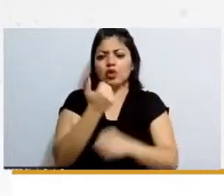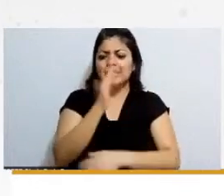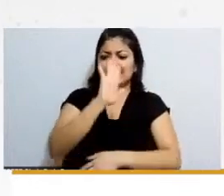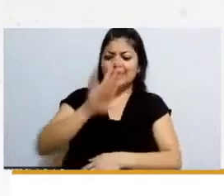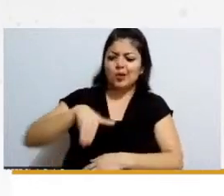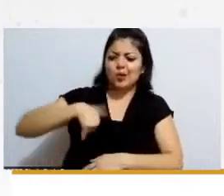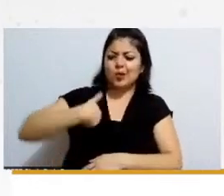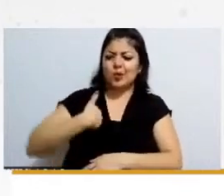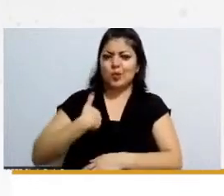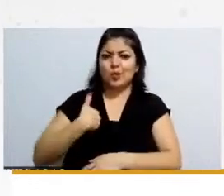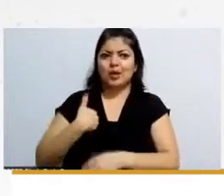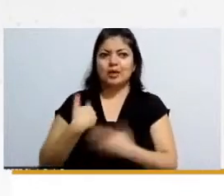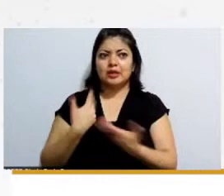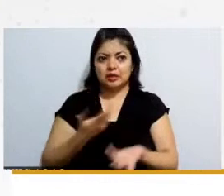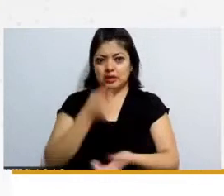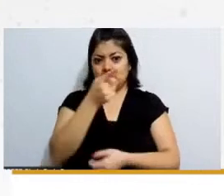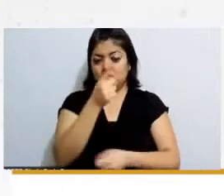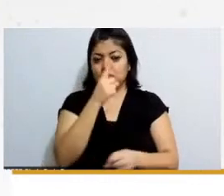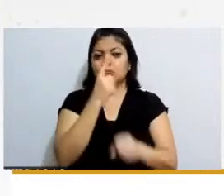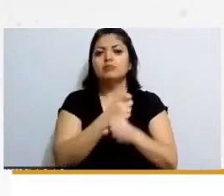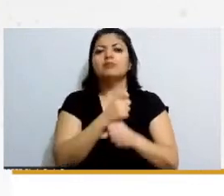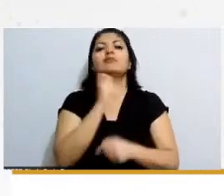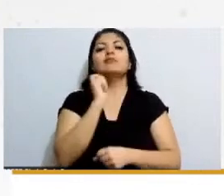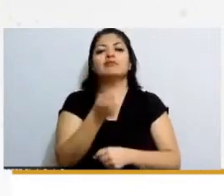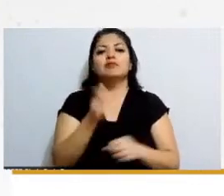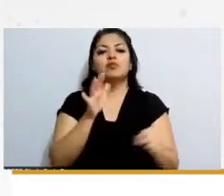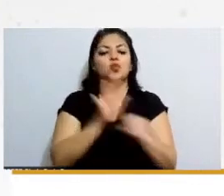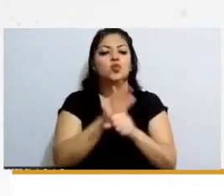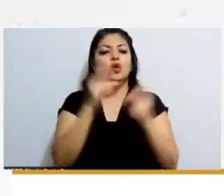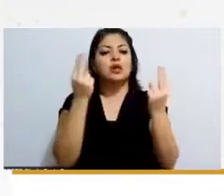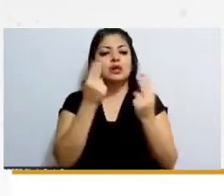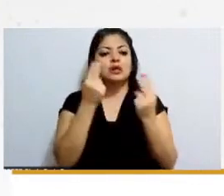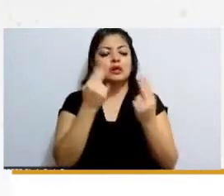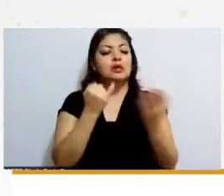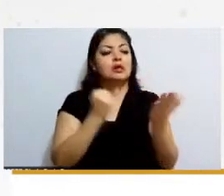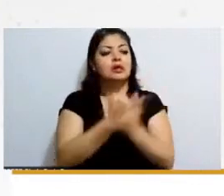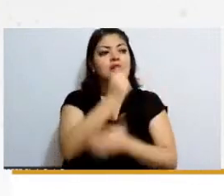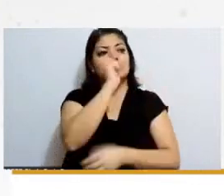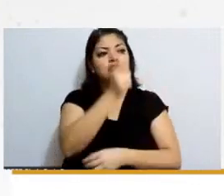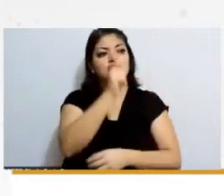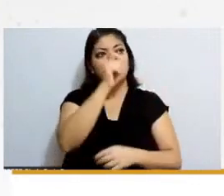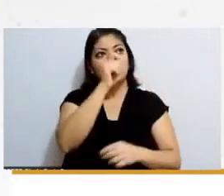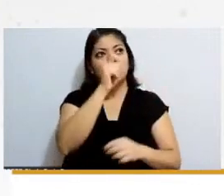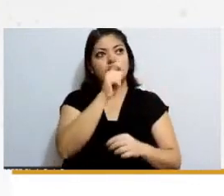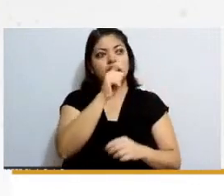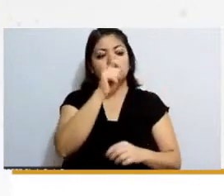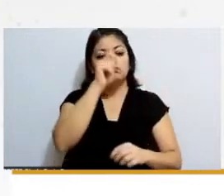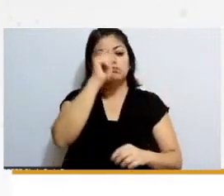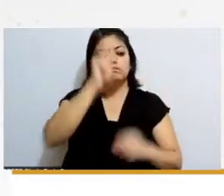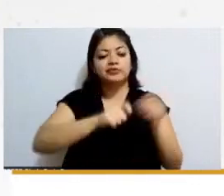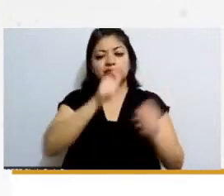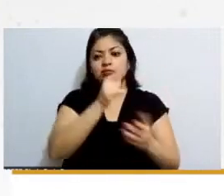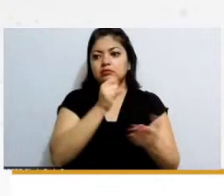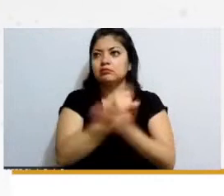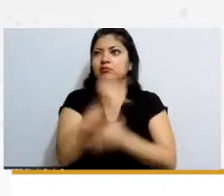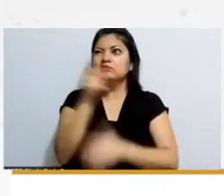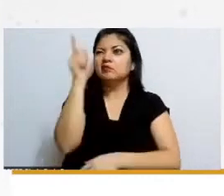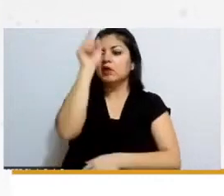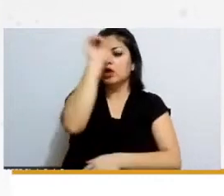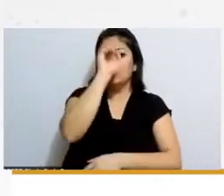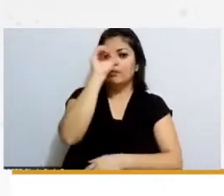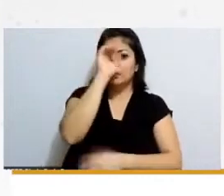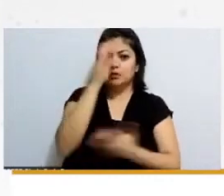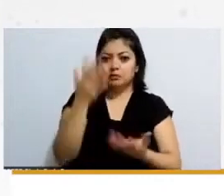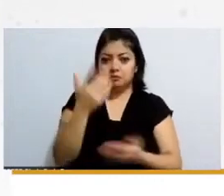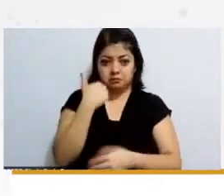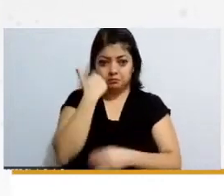y claro tomando en cuenta las decisiones de la corte entonces si quieren